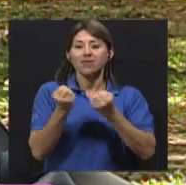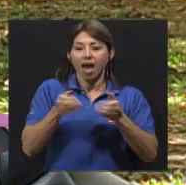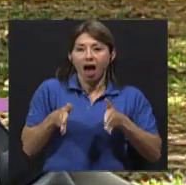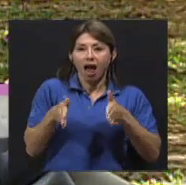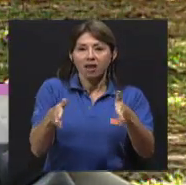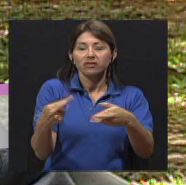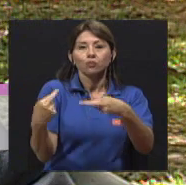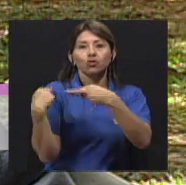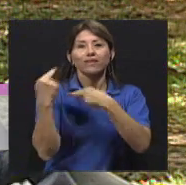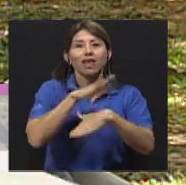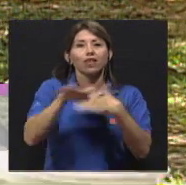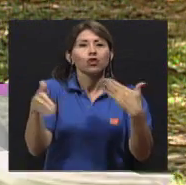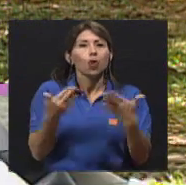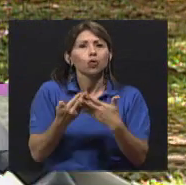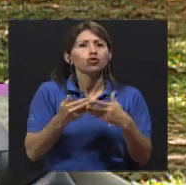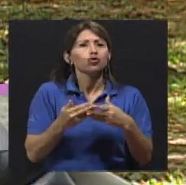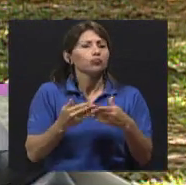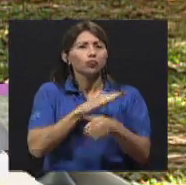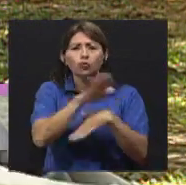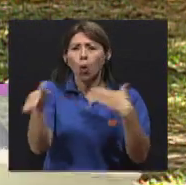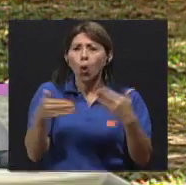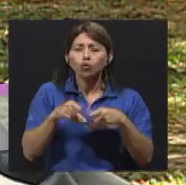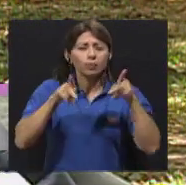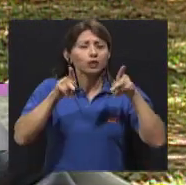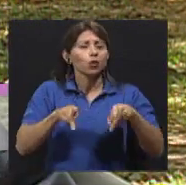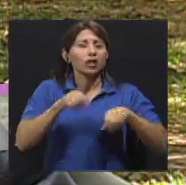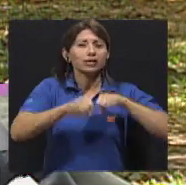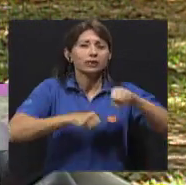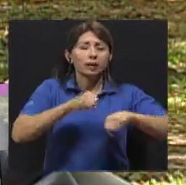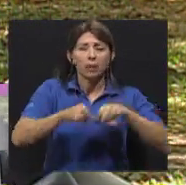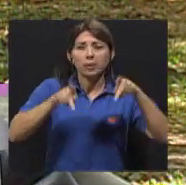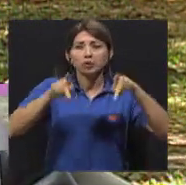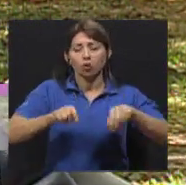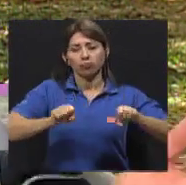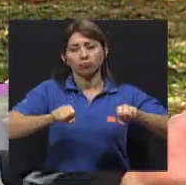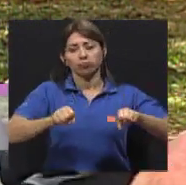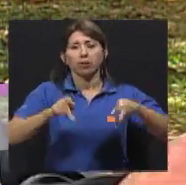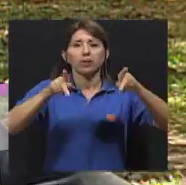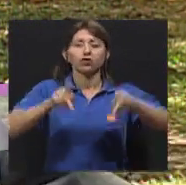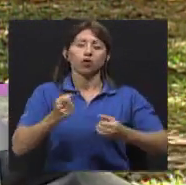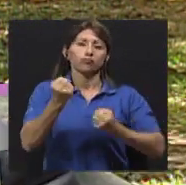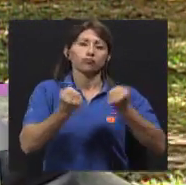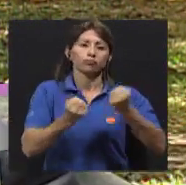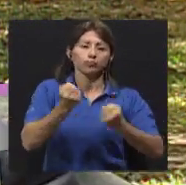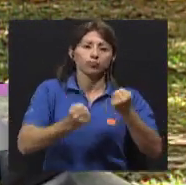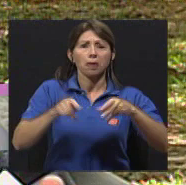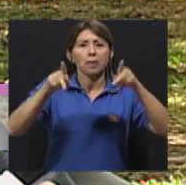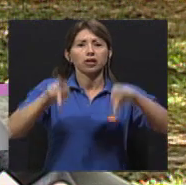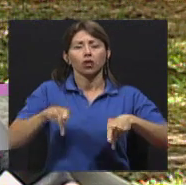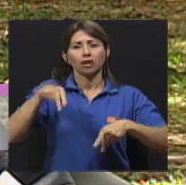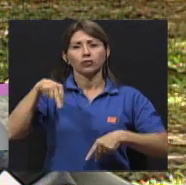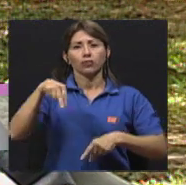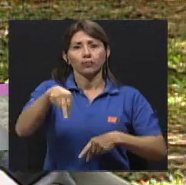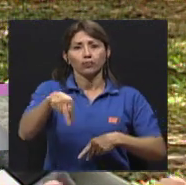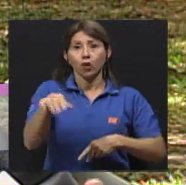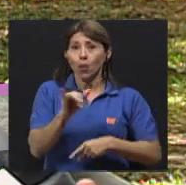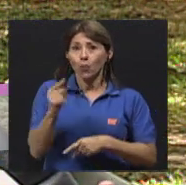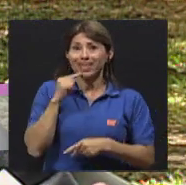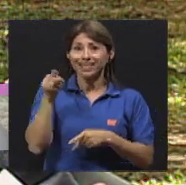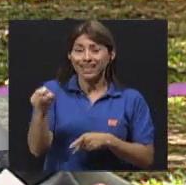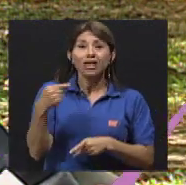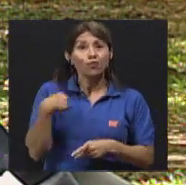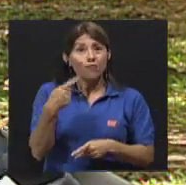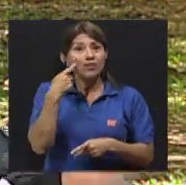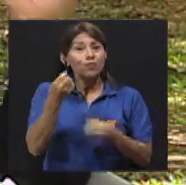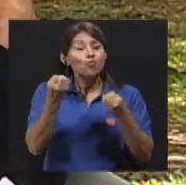tanto peatones como conductores, ciclistas, la responsabilidad es de todos. Y como dice Sofía, salen a correr y he visto muchas personas, hombres